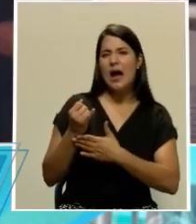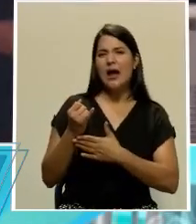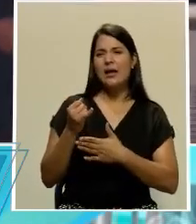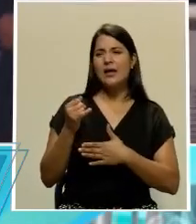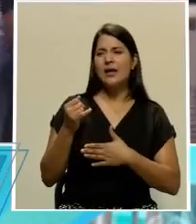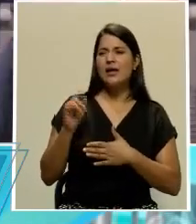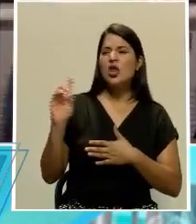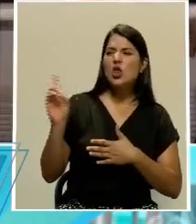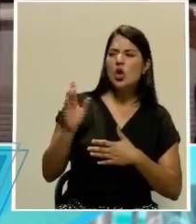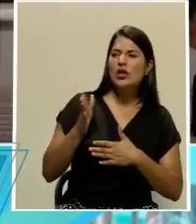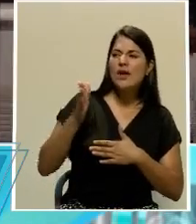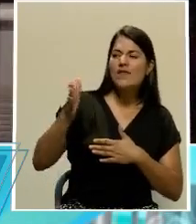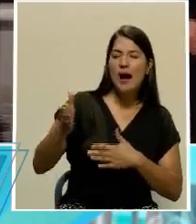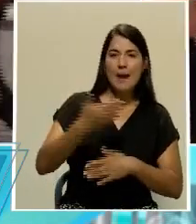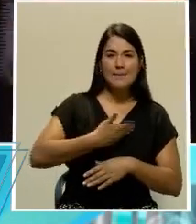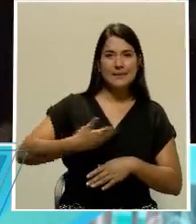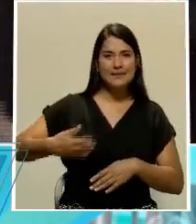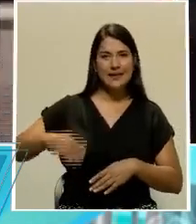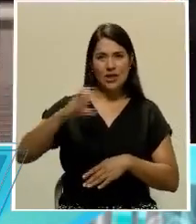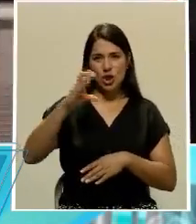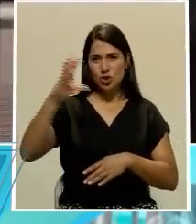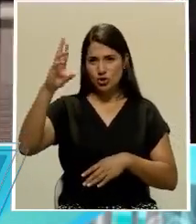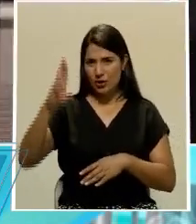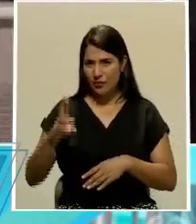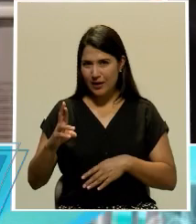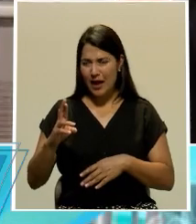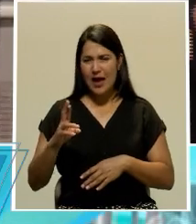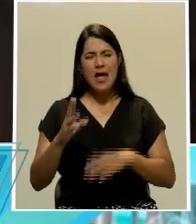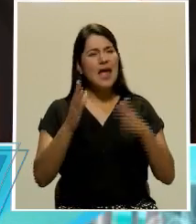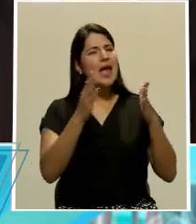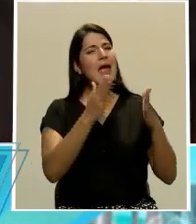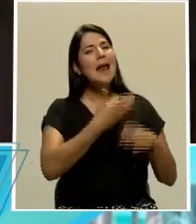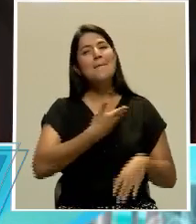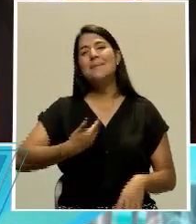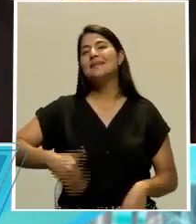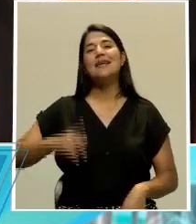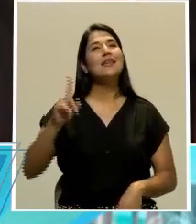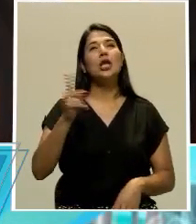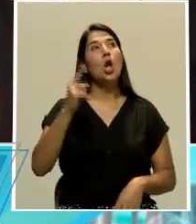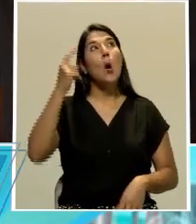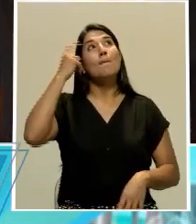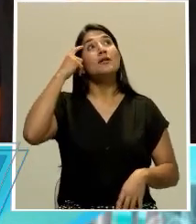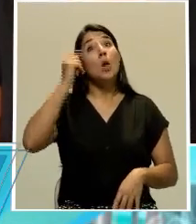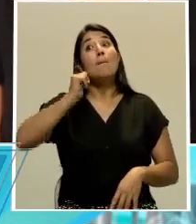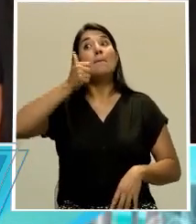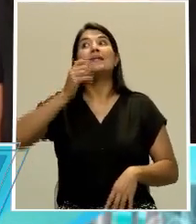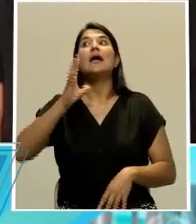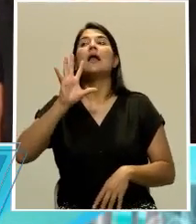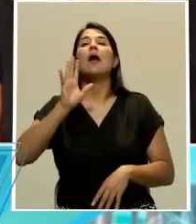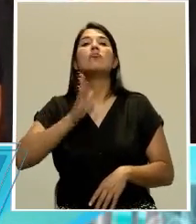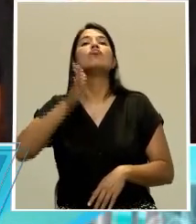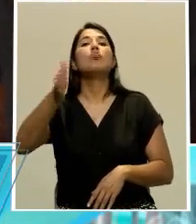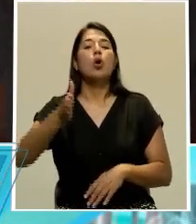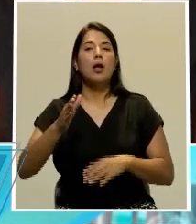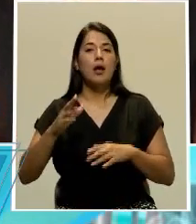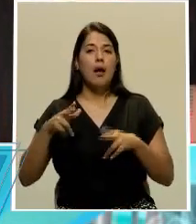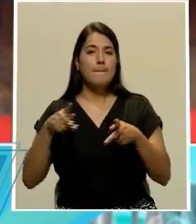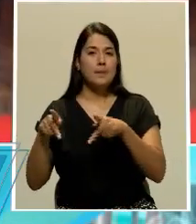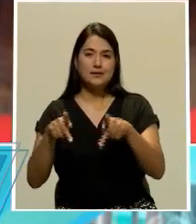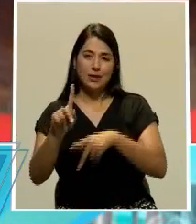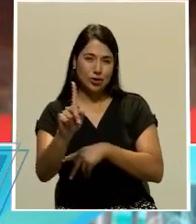presidente de la República. El presidente no sale de manera intempestiva. No hay ningún presidente que pueda salir de manera intempestiva a tomar vacaciones.